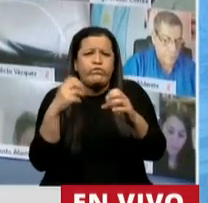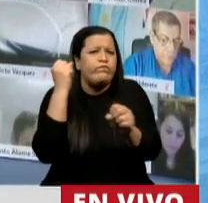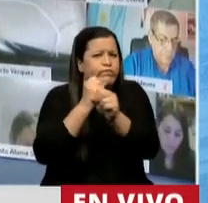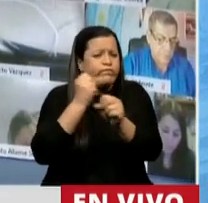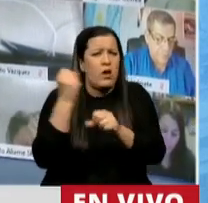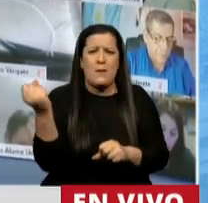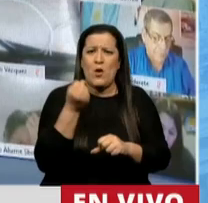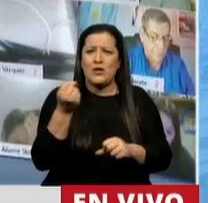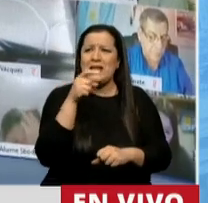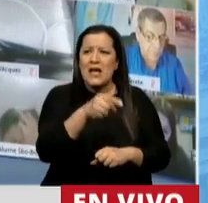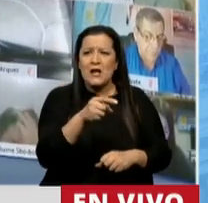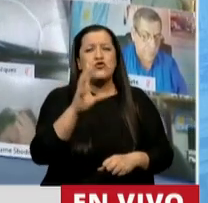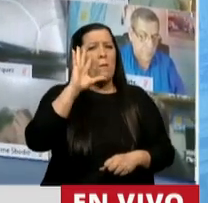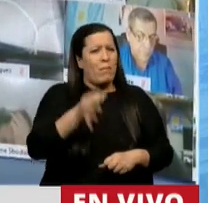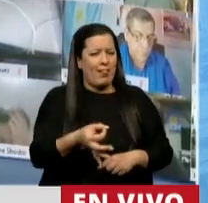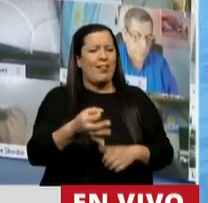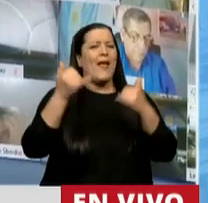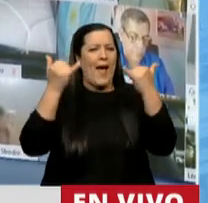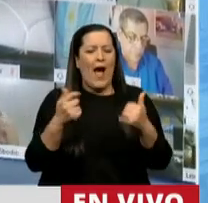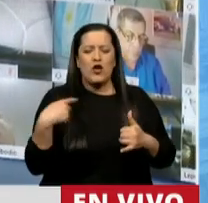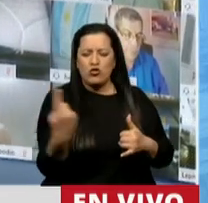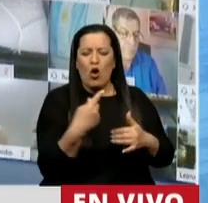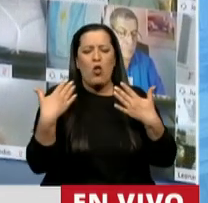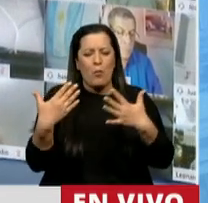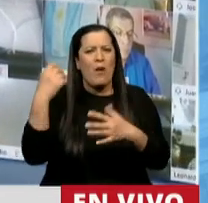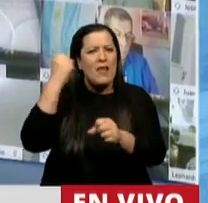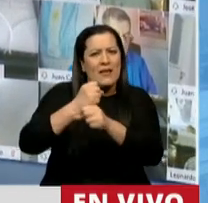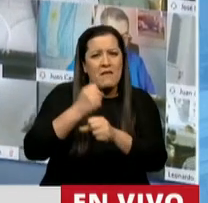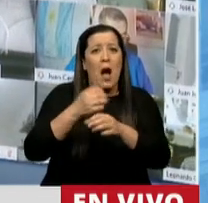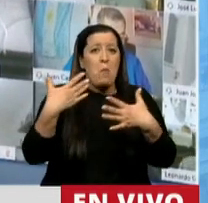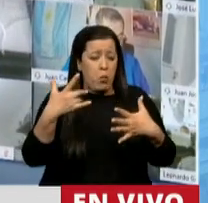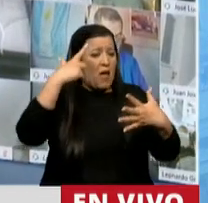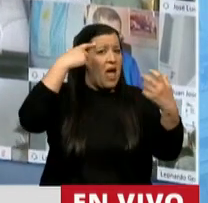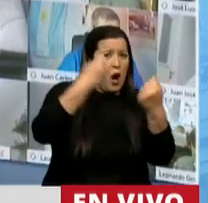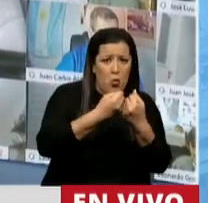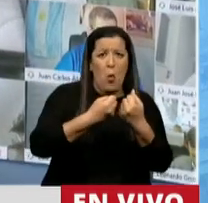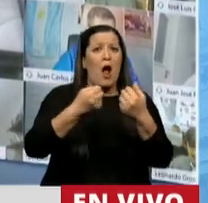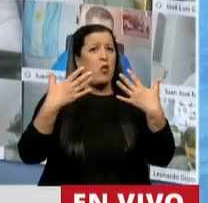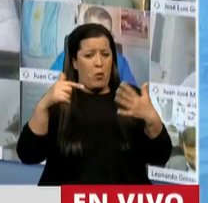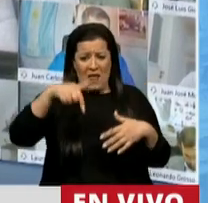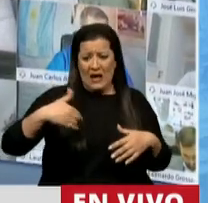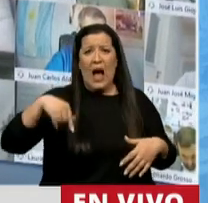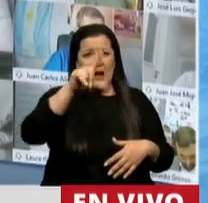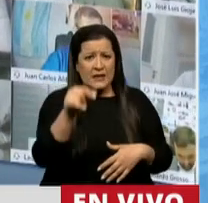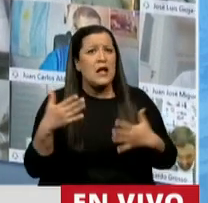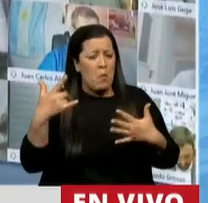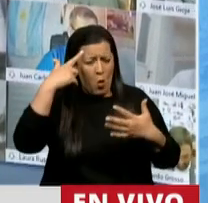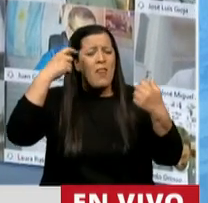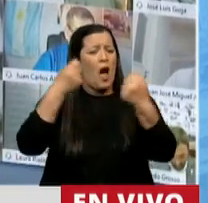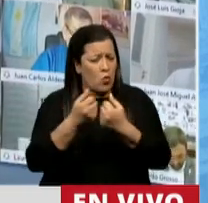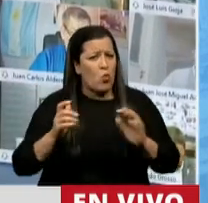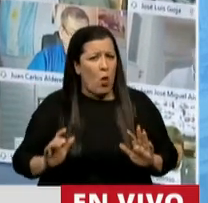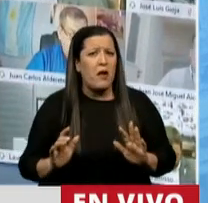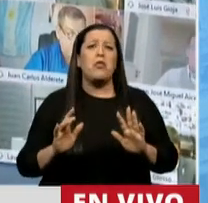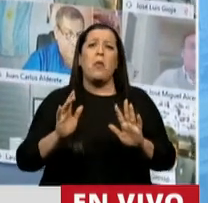y que refleja que podemos trabajar y podemos tener coincidencias en la República Argentina, y más allá de